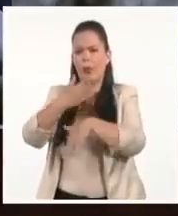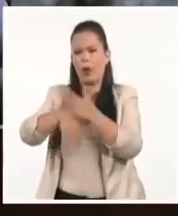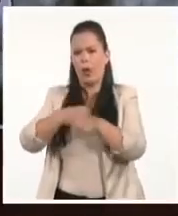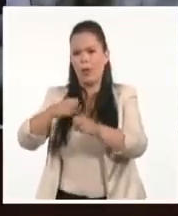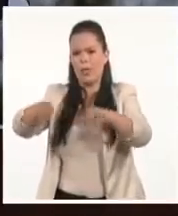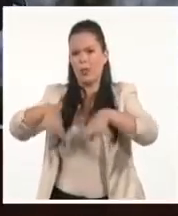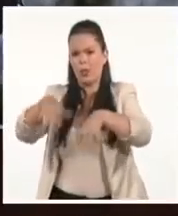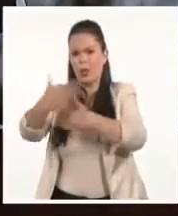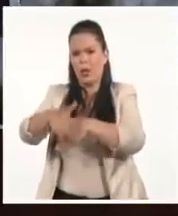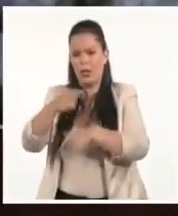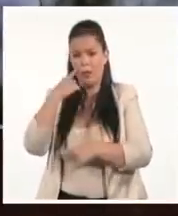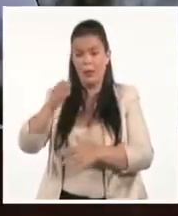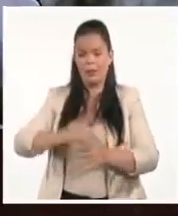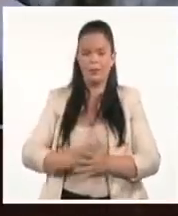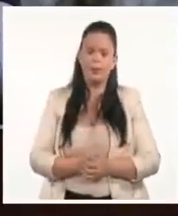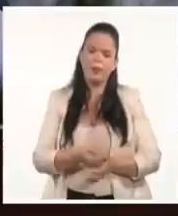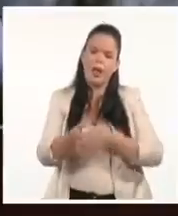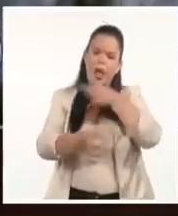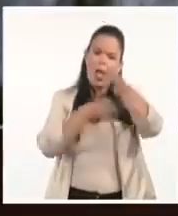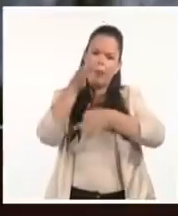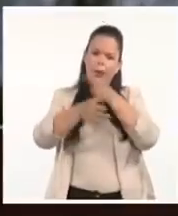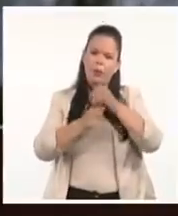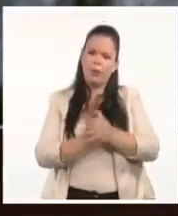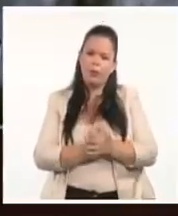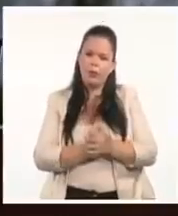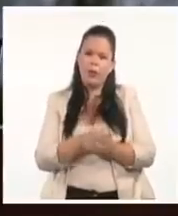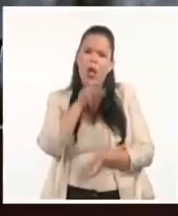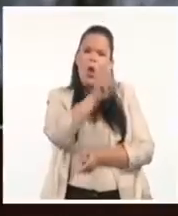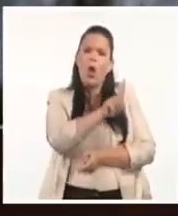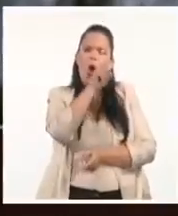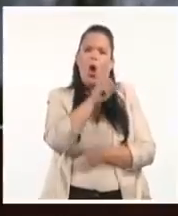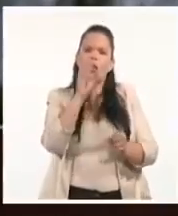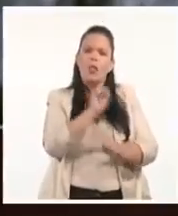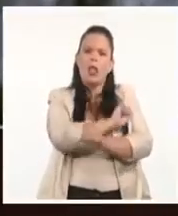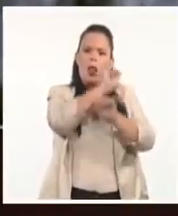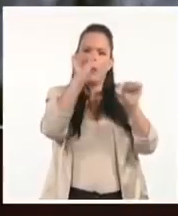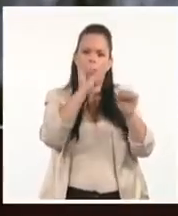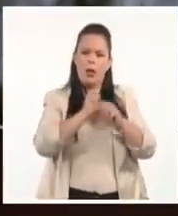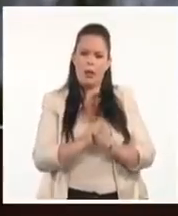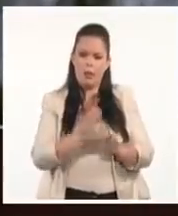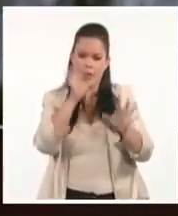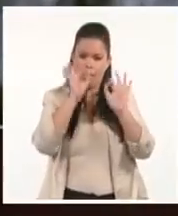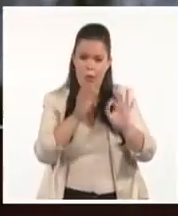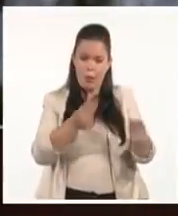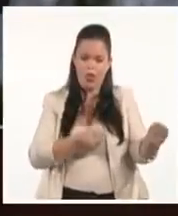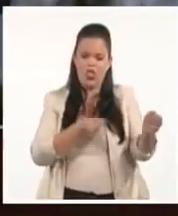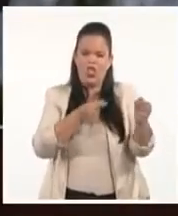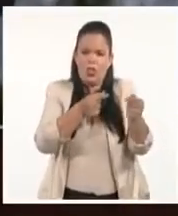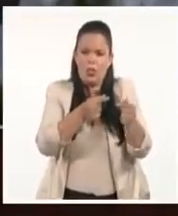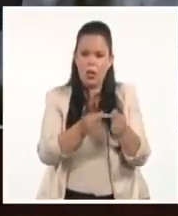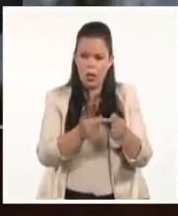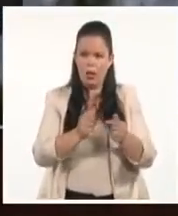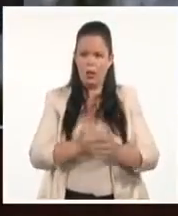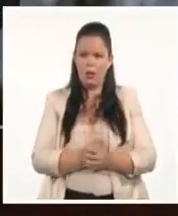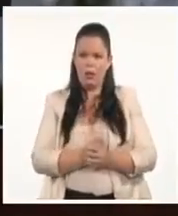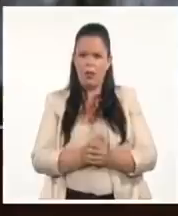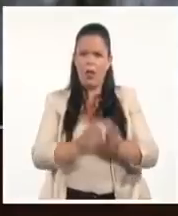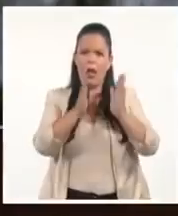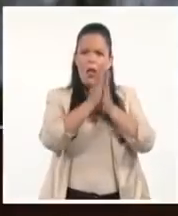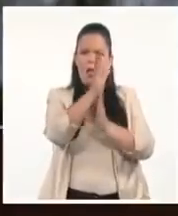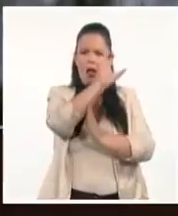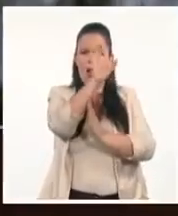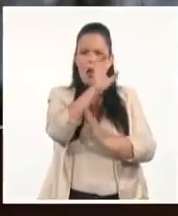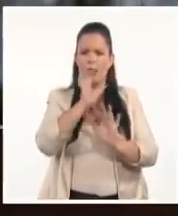11 de la mañana. Grupo de personas se concentran en el parque próximo a la iglesia de San Antonio de los Baños. 11 de la mañana. Caminaron por las calles,